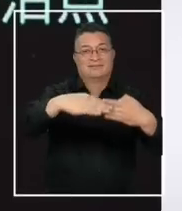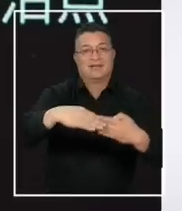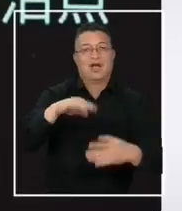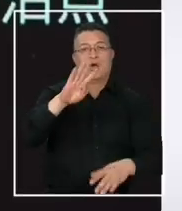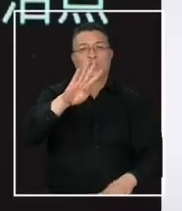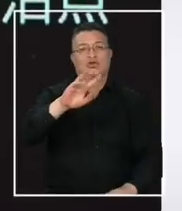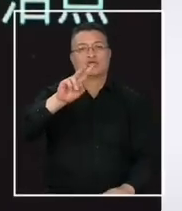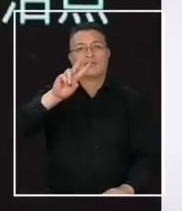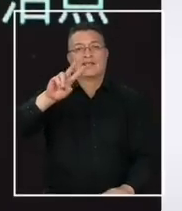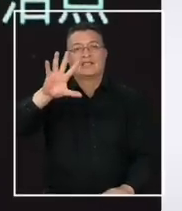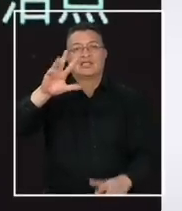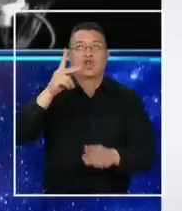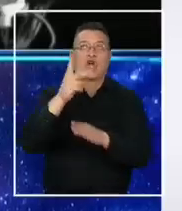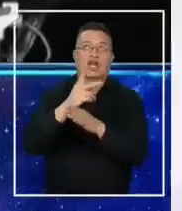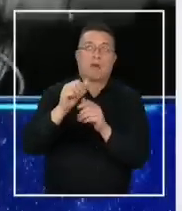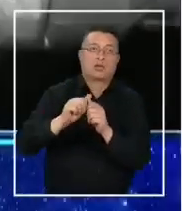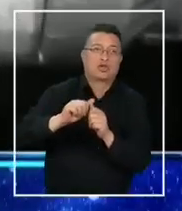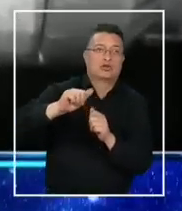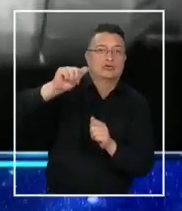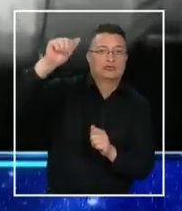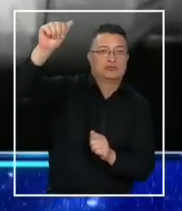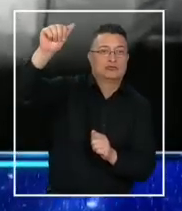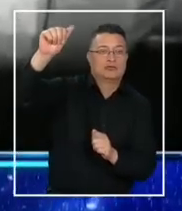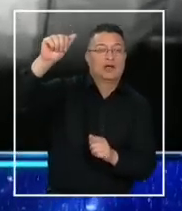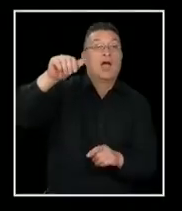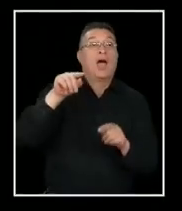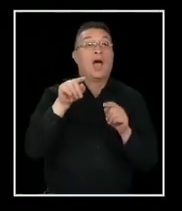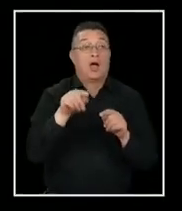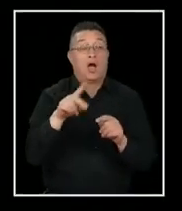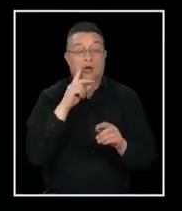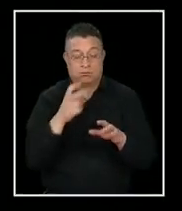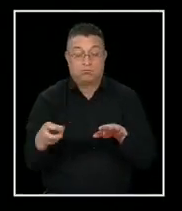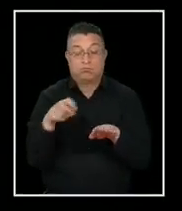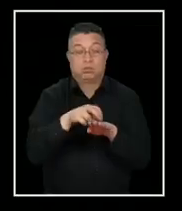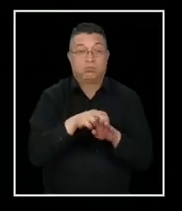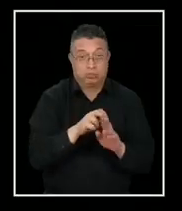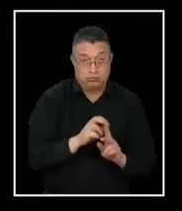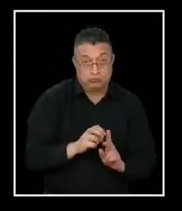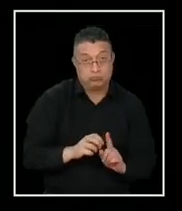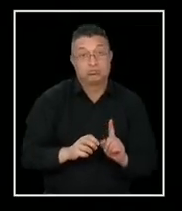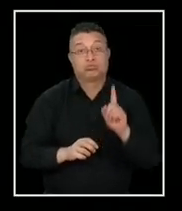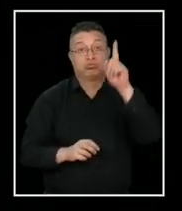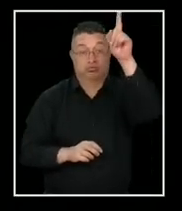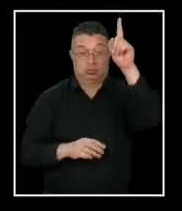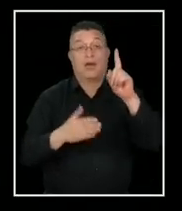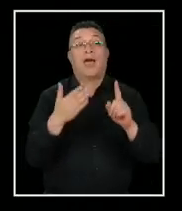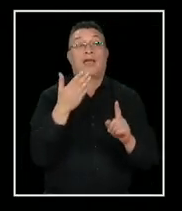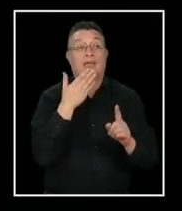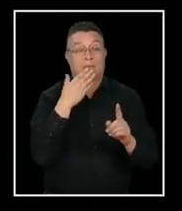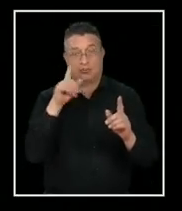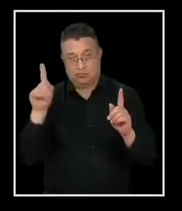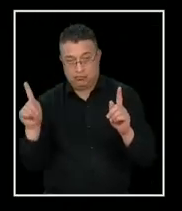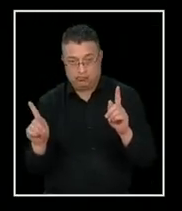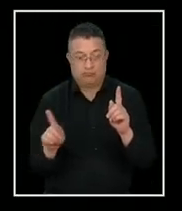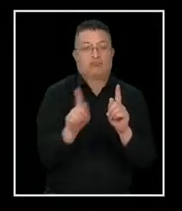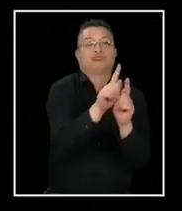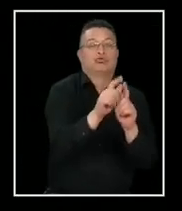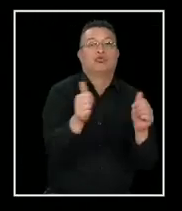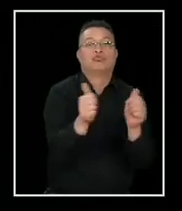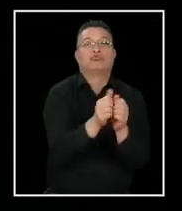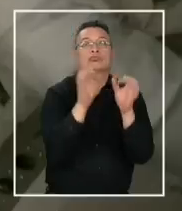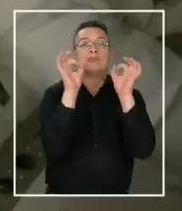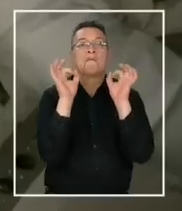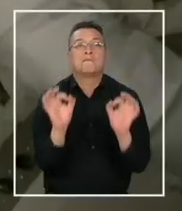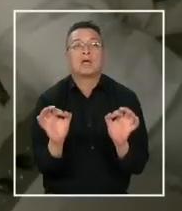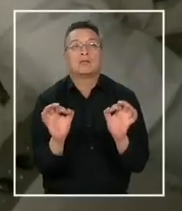kilómetros de nuestro planeta. Por otro, los tripulantes de la nave Zhengzhou-16, que se acopló con éxito. El